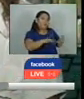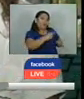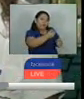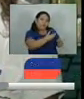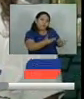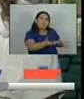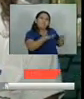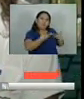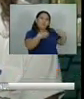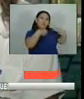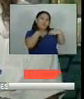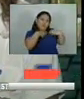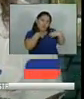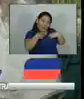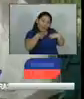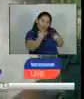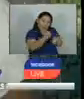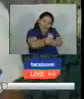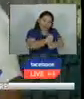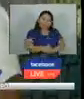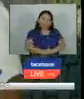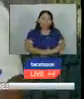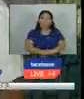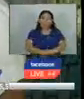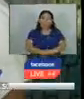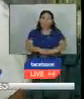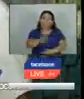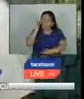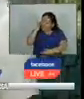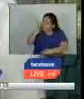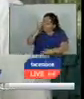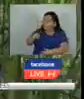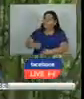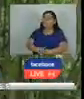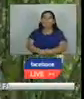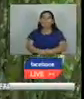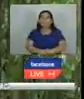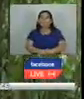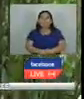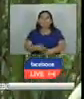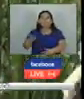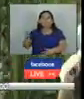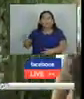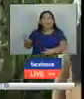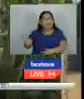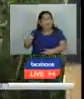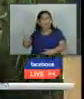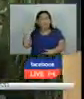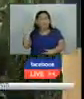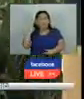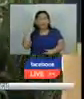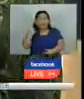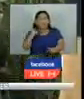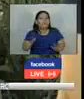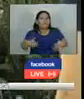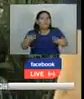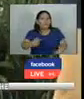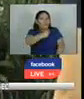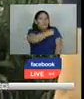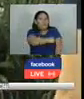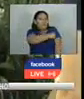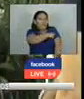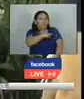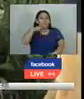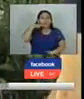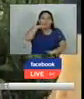tengo la vida y que la quiero mucho está lindo para ella lo más importante de ser voluntaria